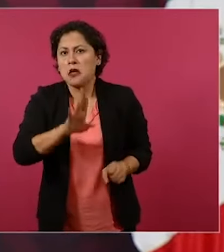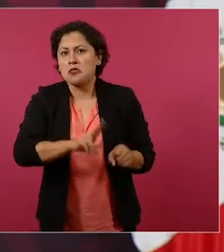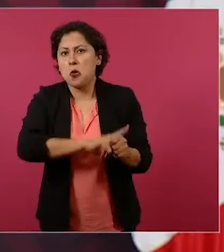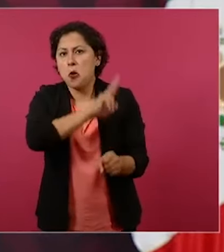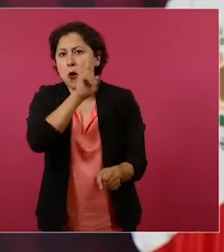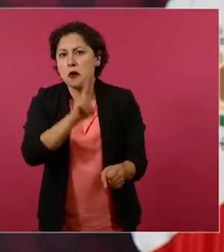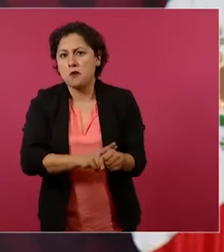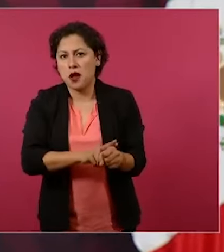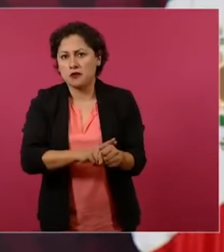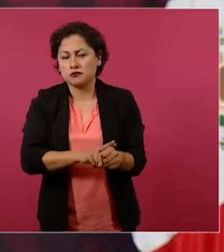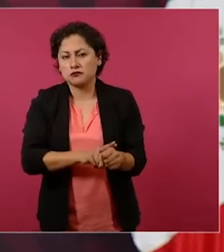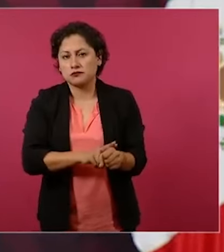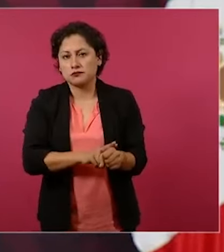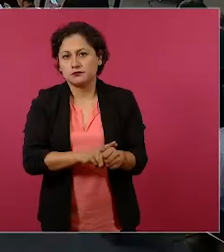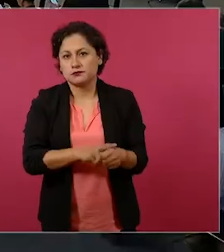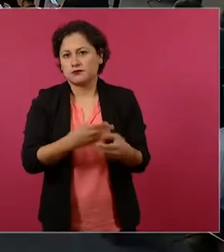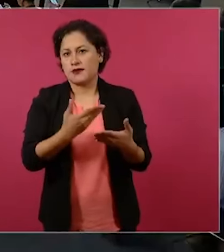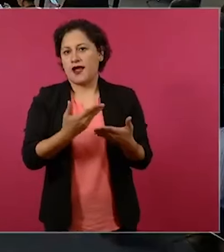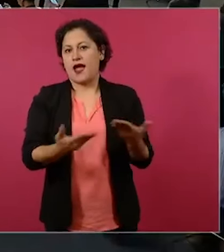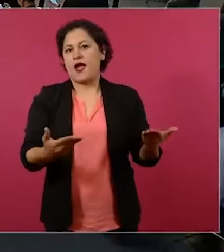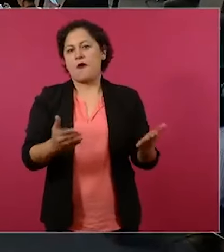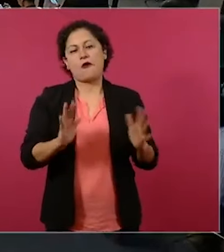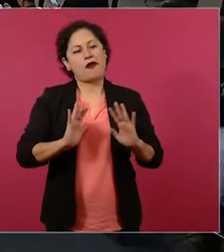cuestión.